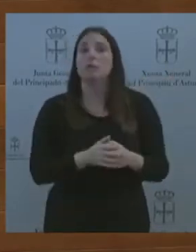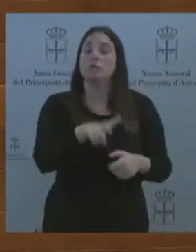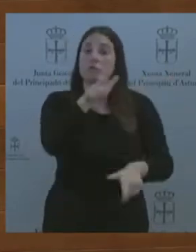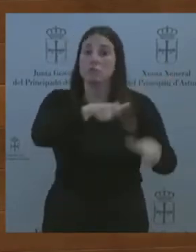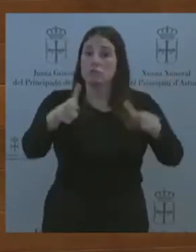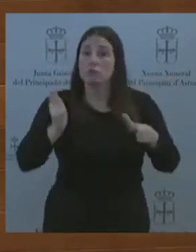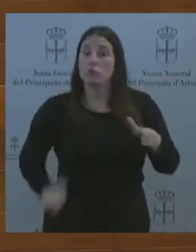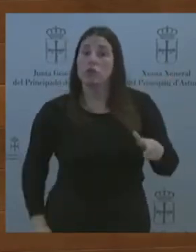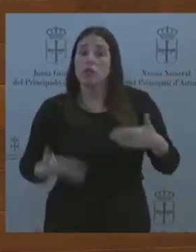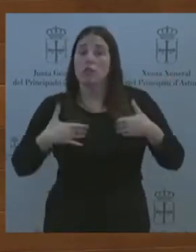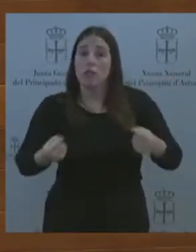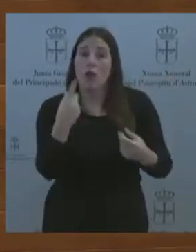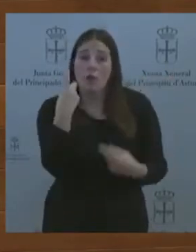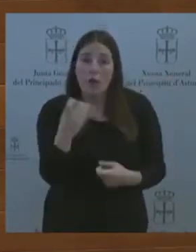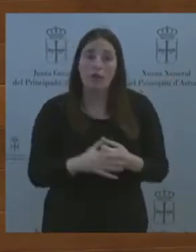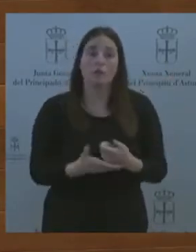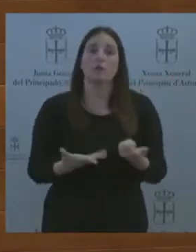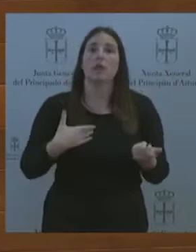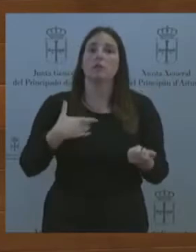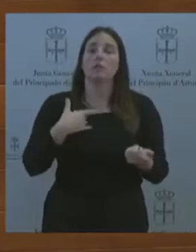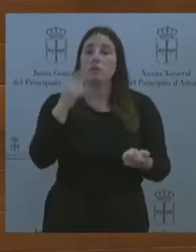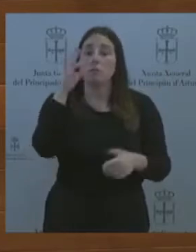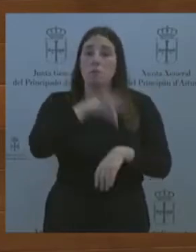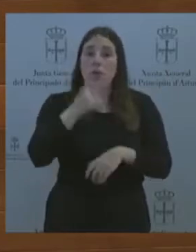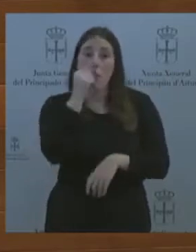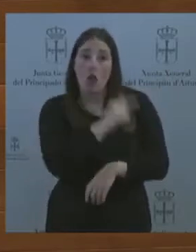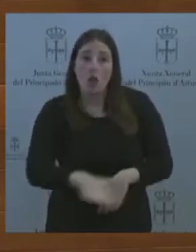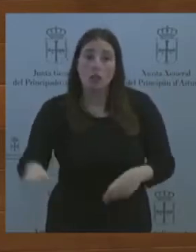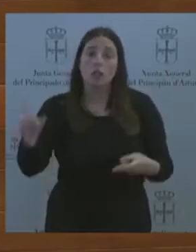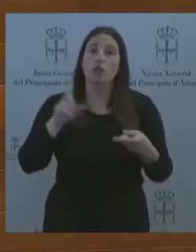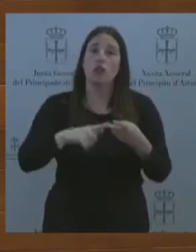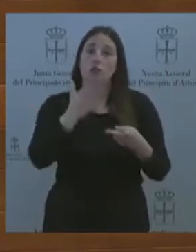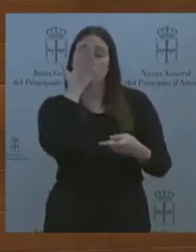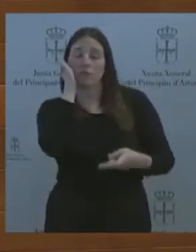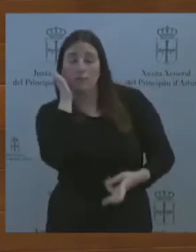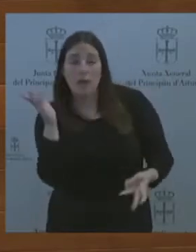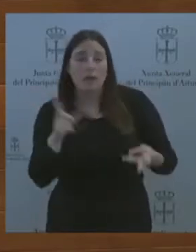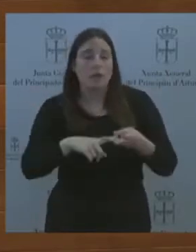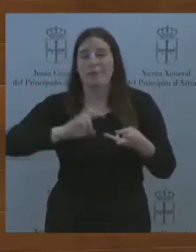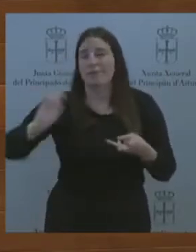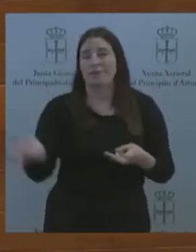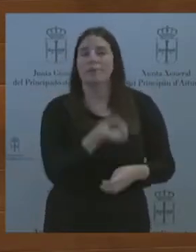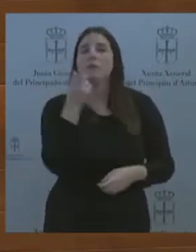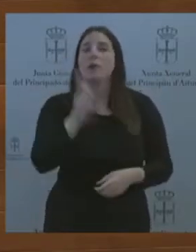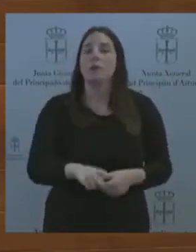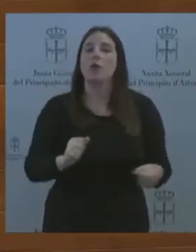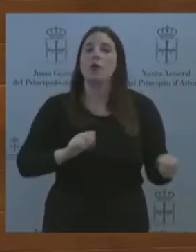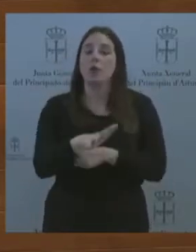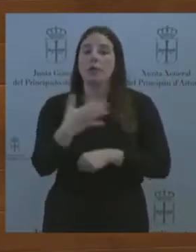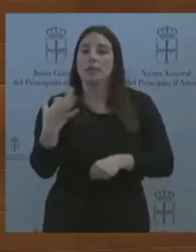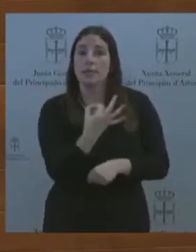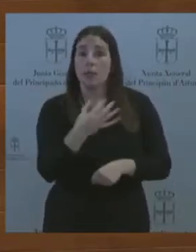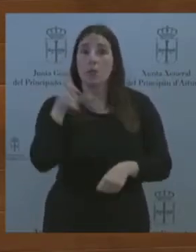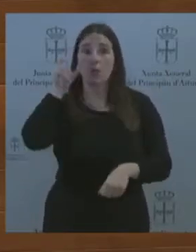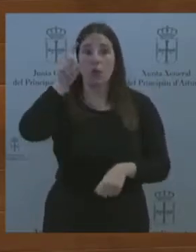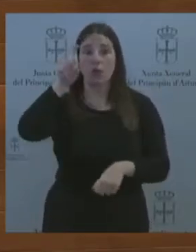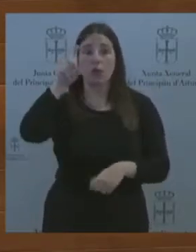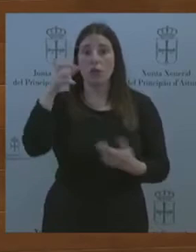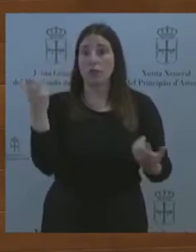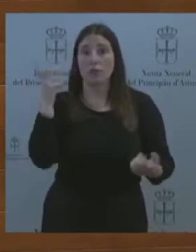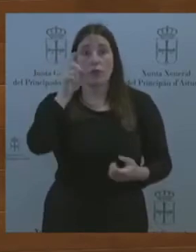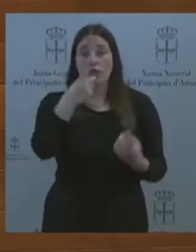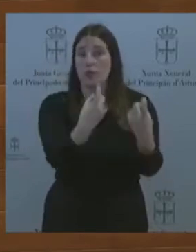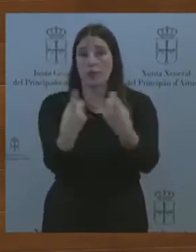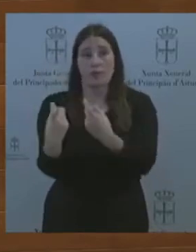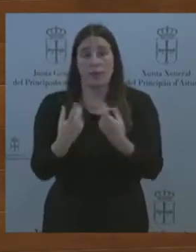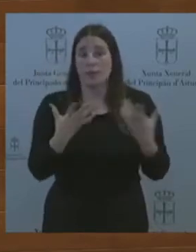consultorios colapsados. También en la necesidad de cubrir la falta de profesores, acabar con el problema de 0 a 3 años, aunque nos parece,